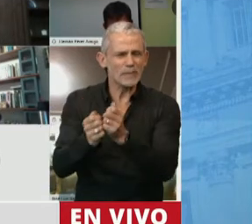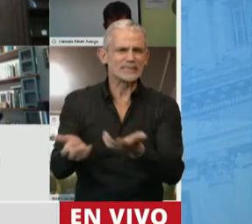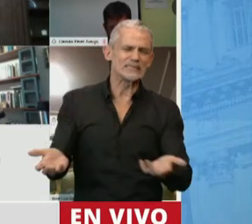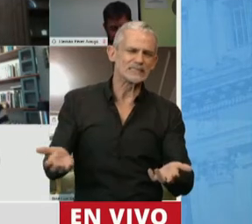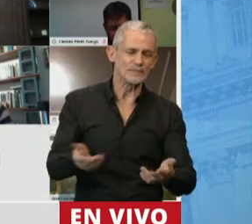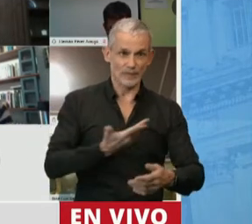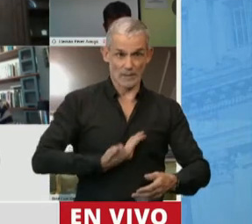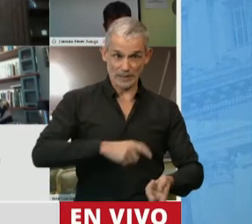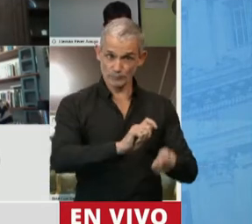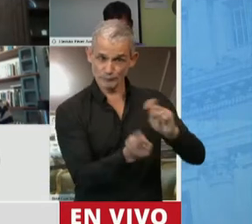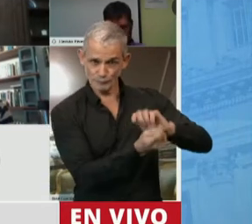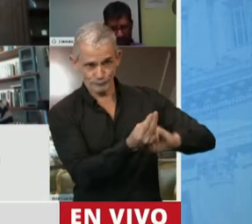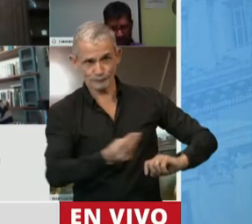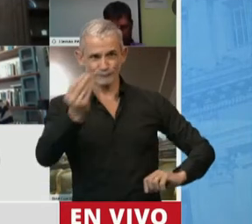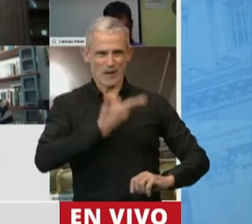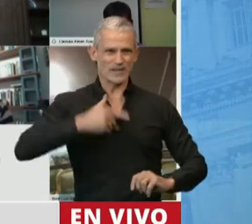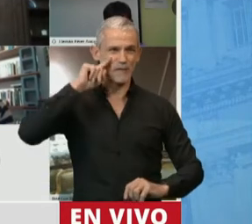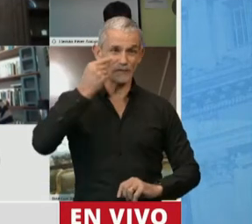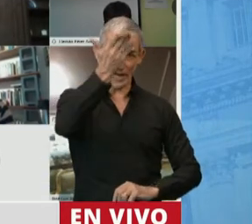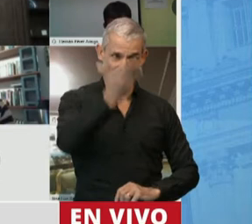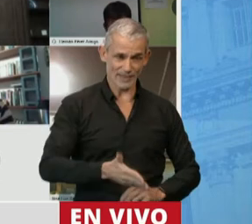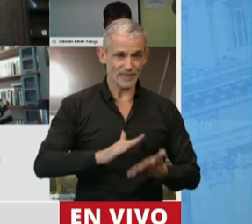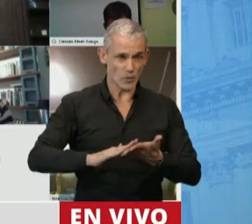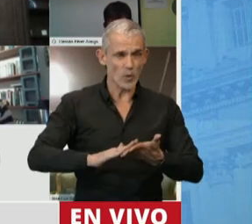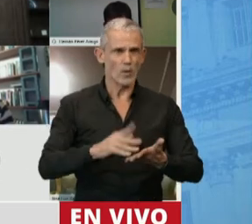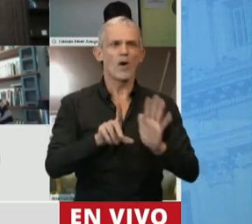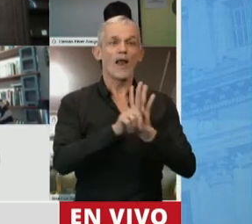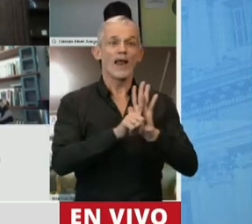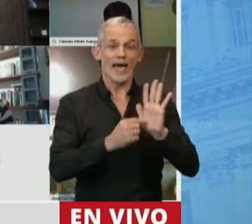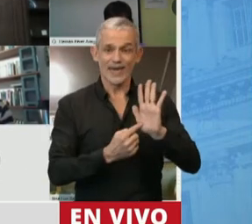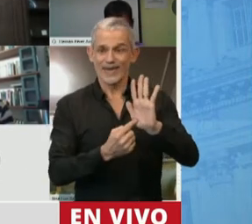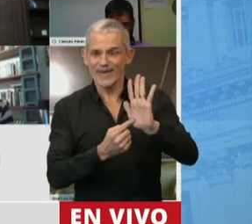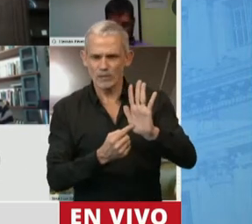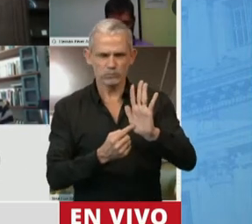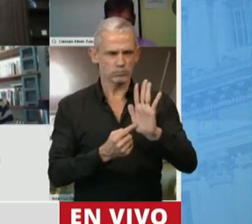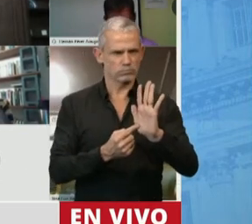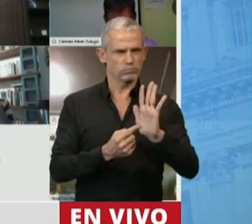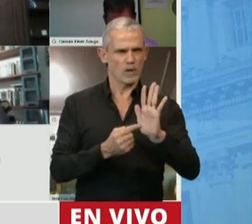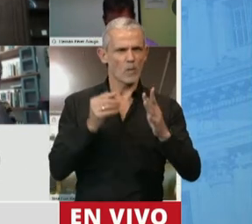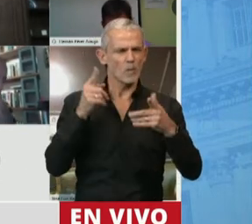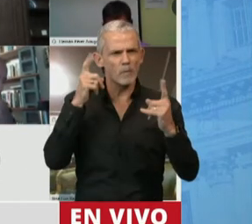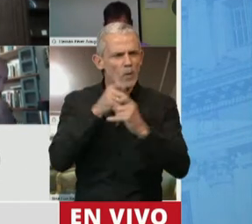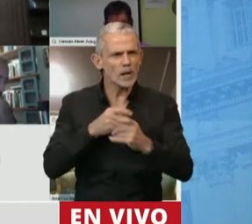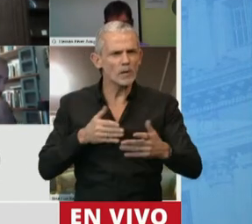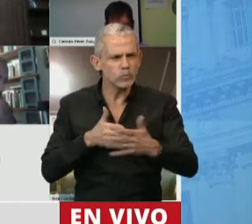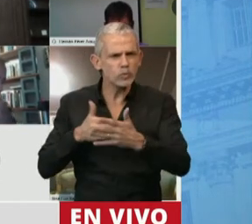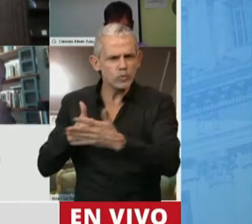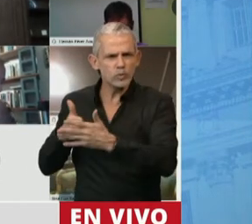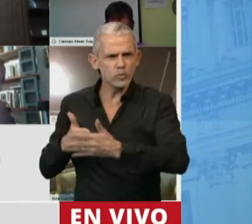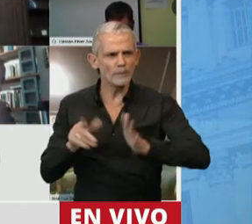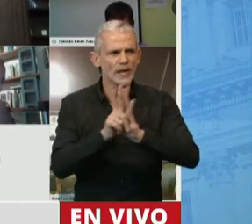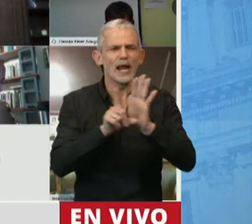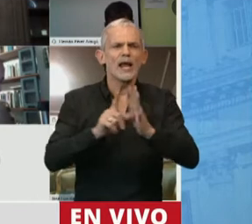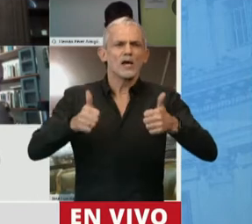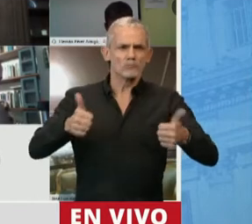presidencial y cuando nuestro presidente Alberto Fernández quiere poner en vigencia la ley, se encuentra con problemas de aplicación. Una ley puede